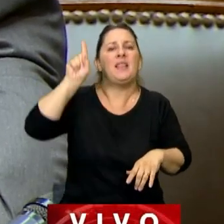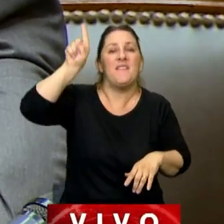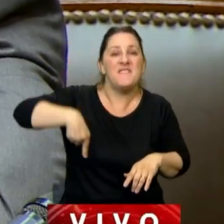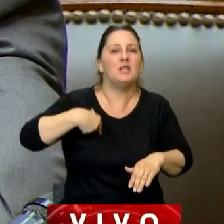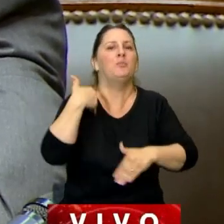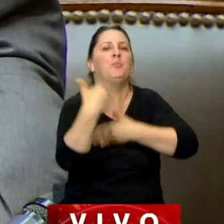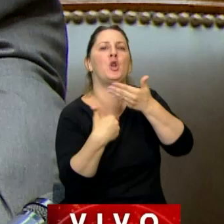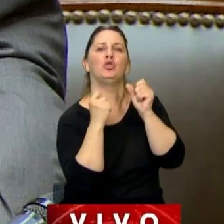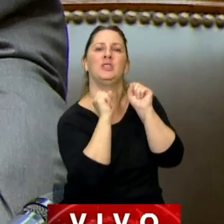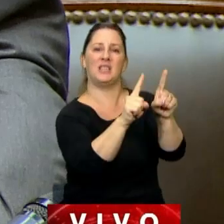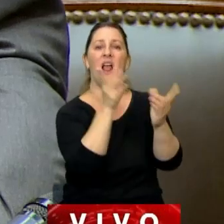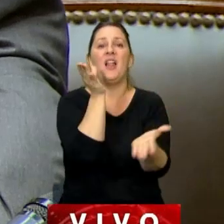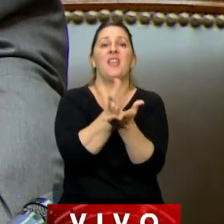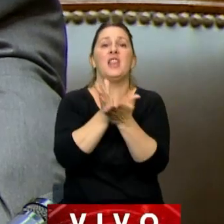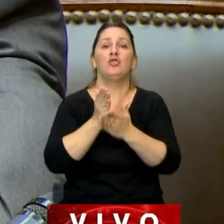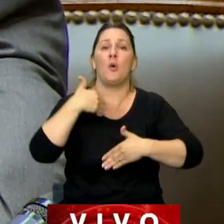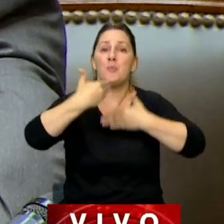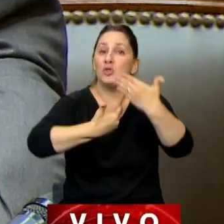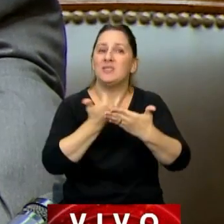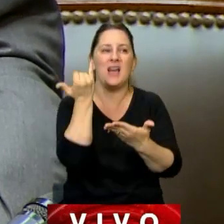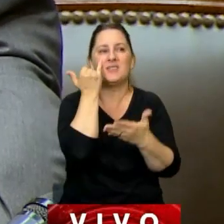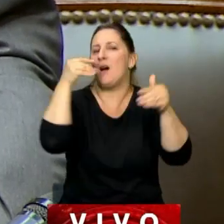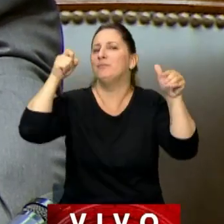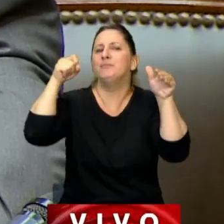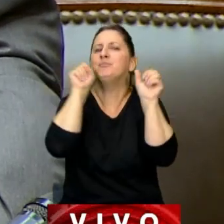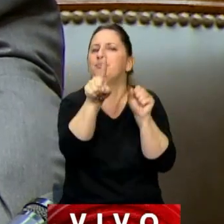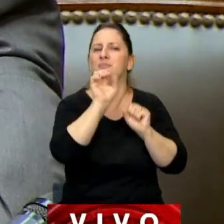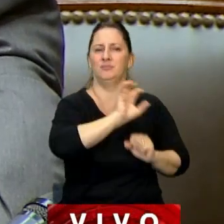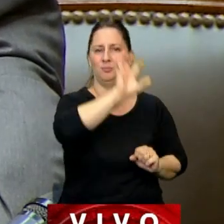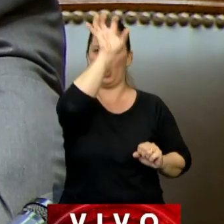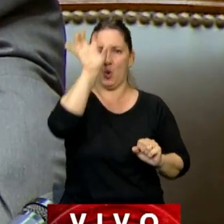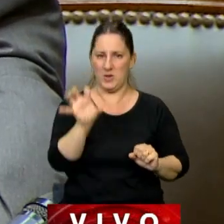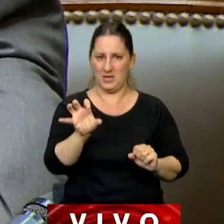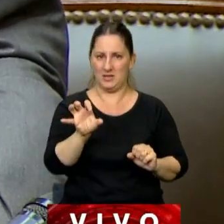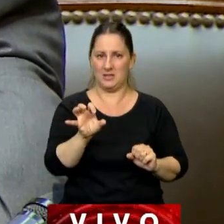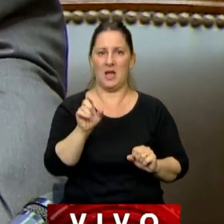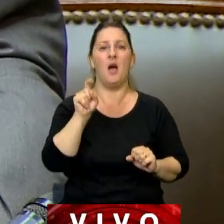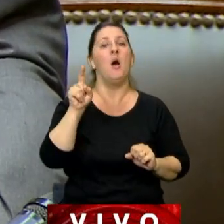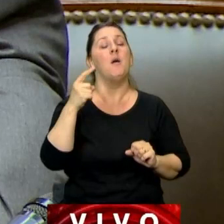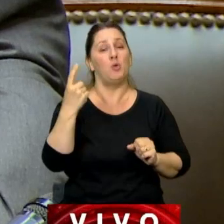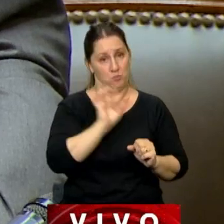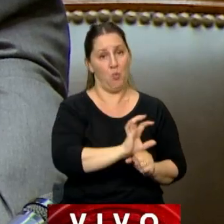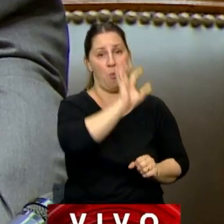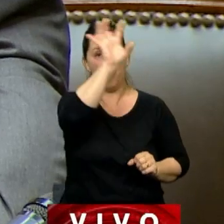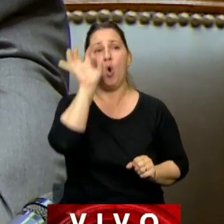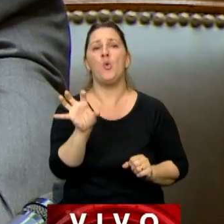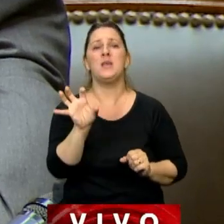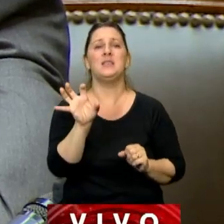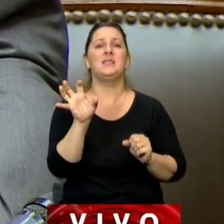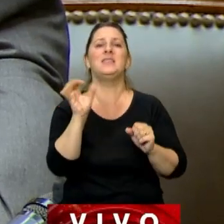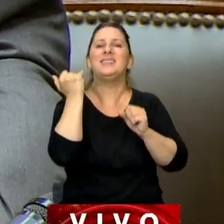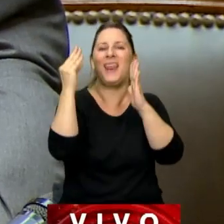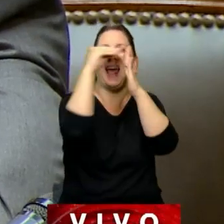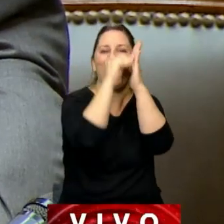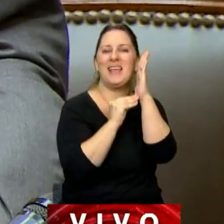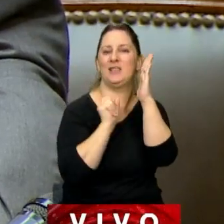procesal y de derecho procesal, ya está reservado a las provincias por imperio. Muchas provincias ya tienen su